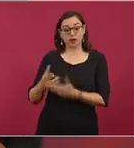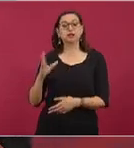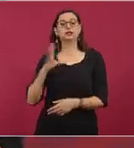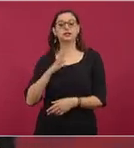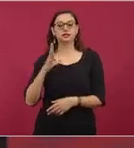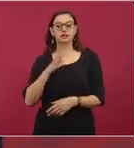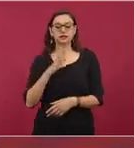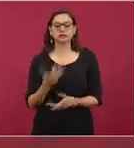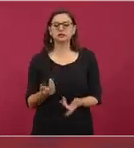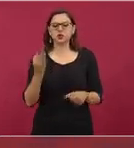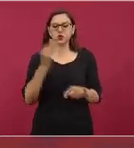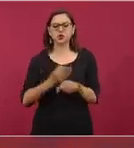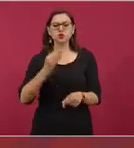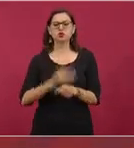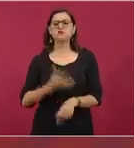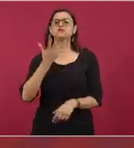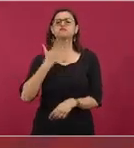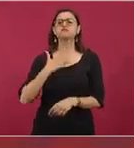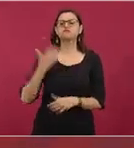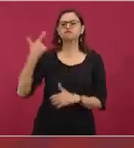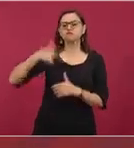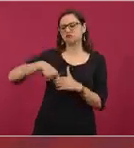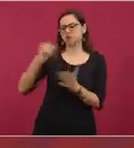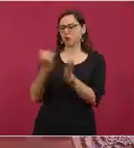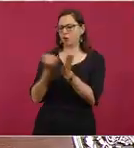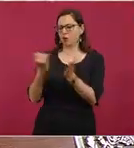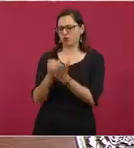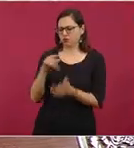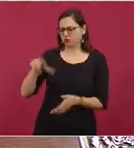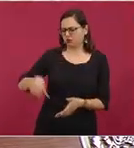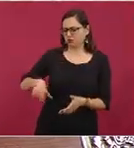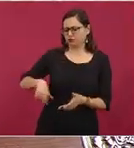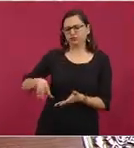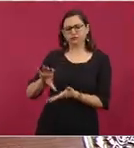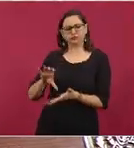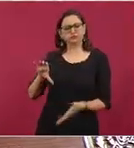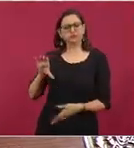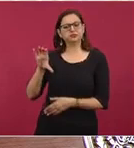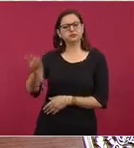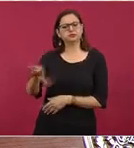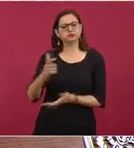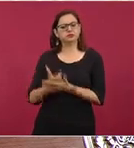subsidio de la gasolina porque necesitamos